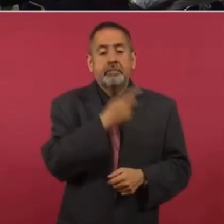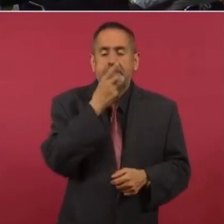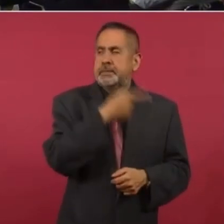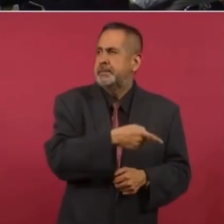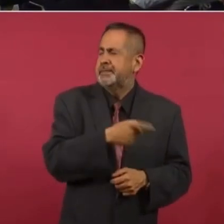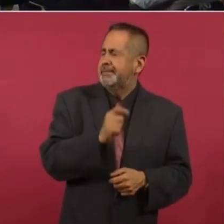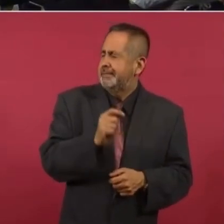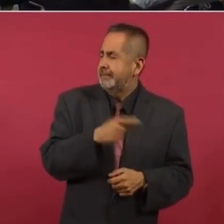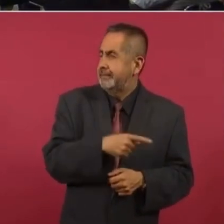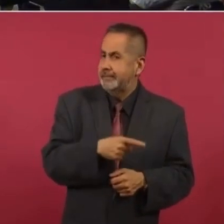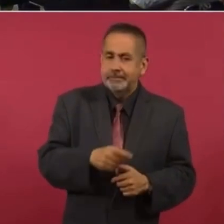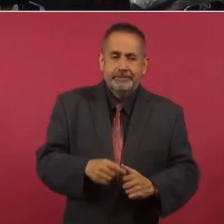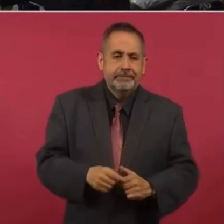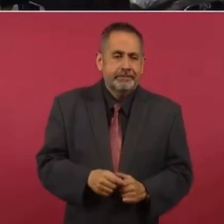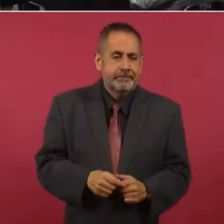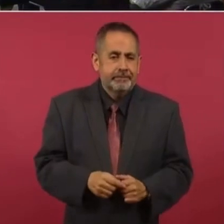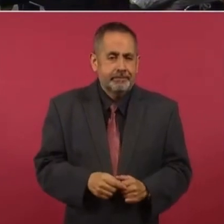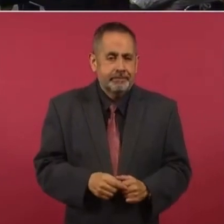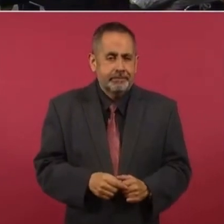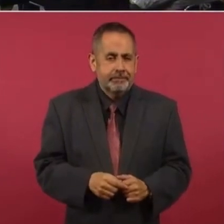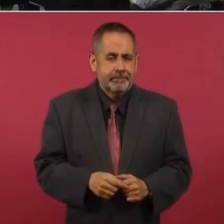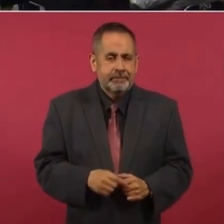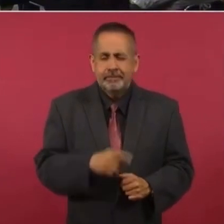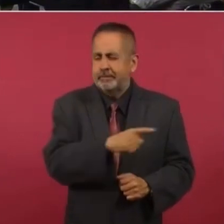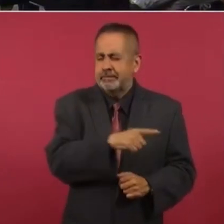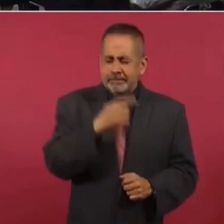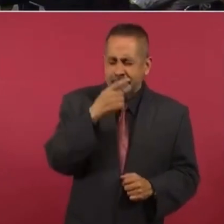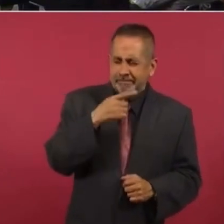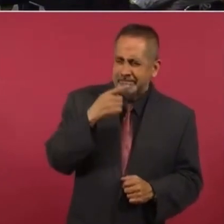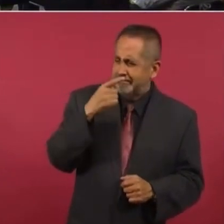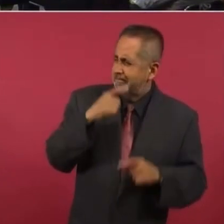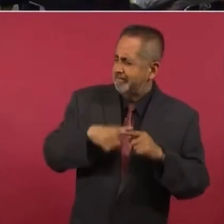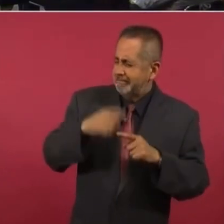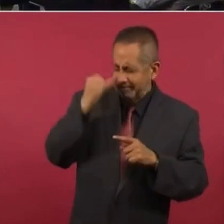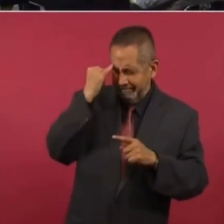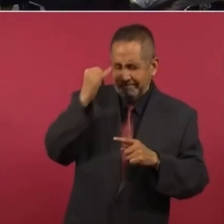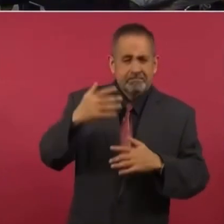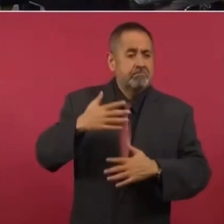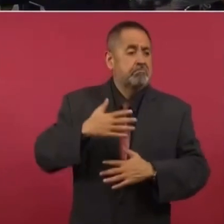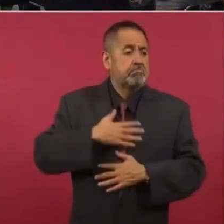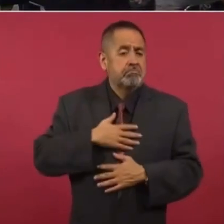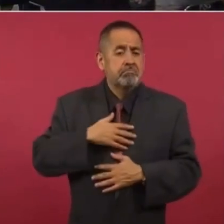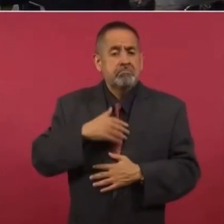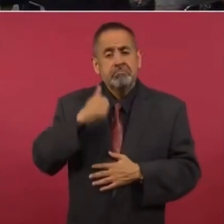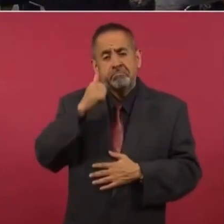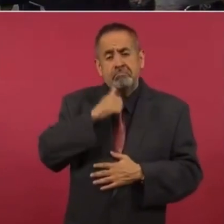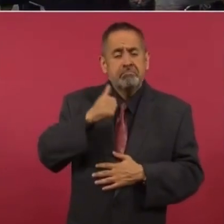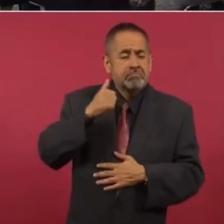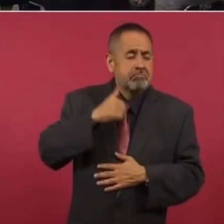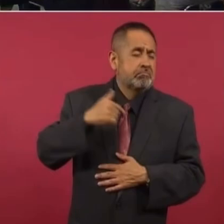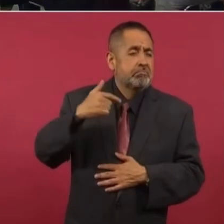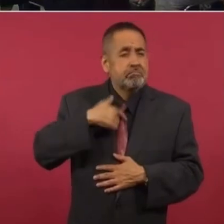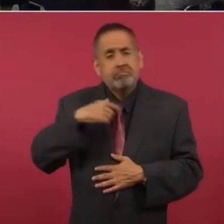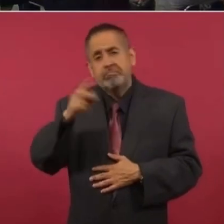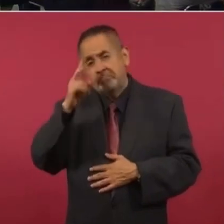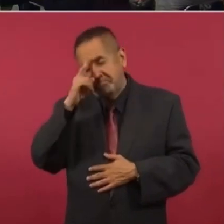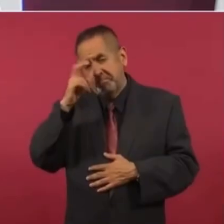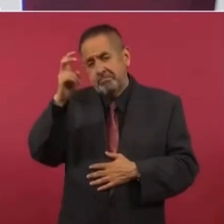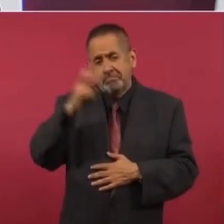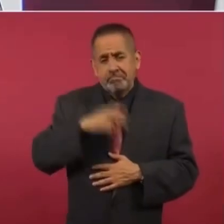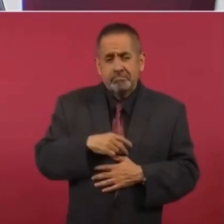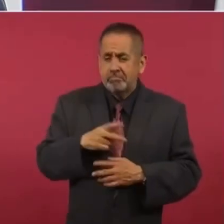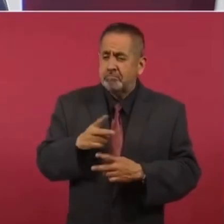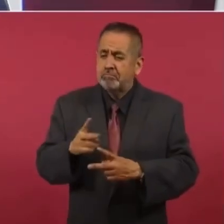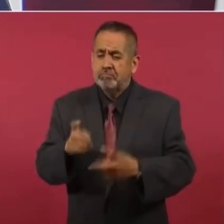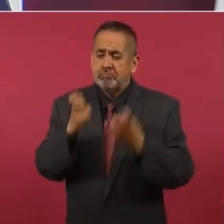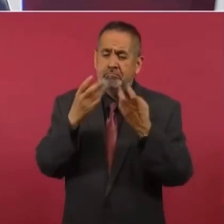lo iba a imaginar? Yo que siempre soñé con robarme un